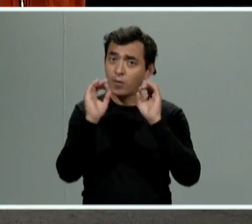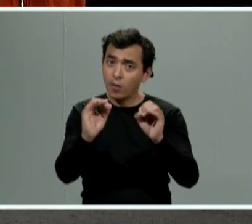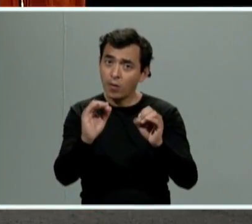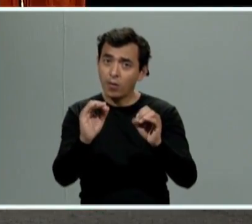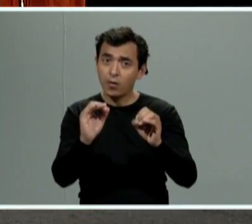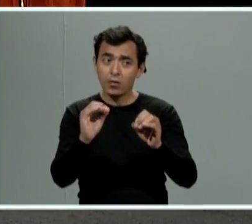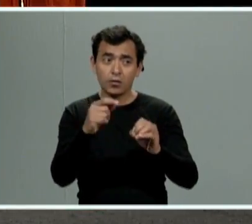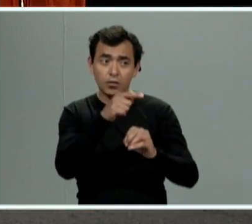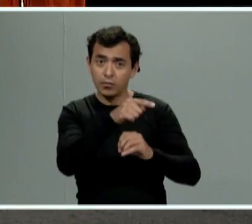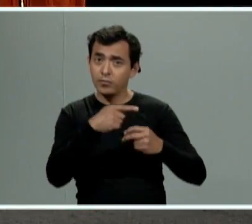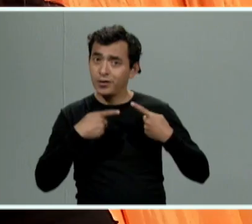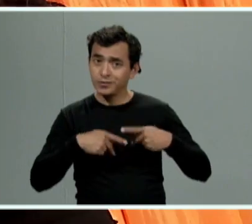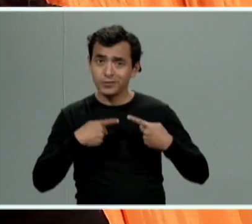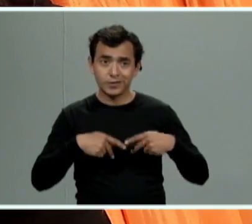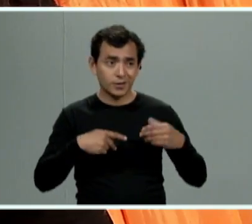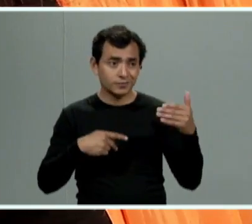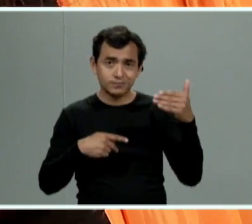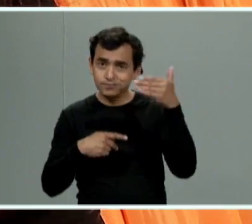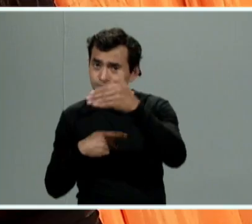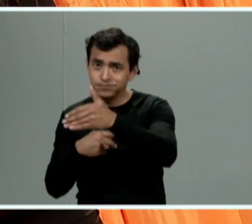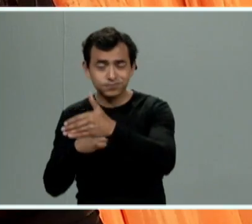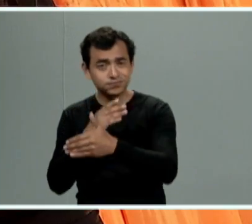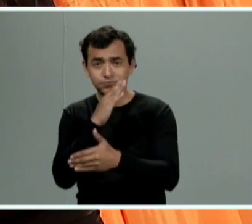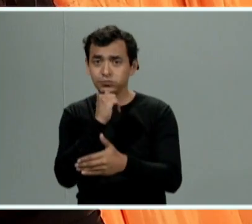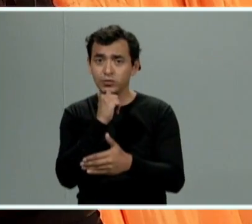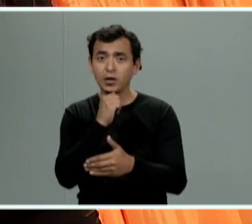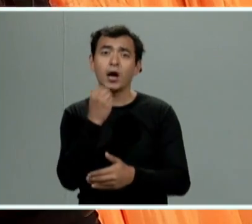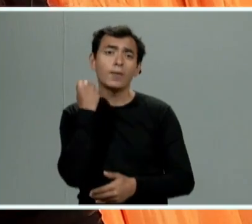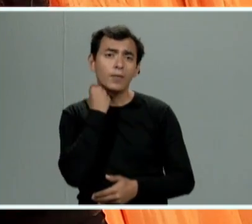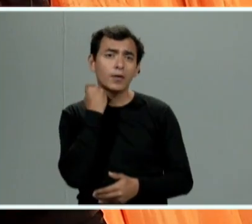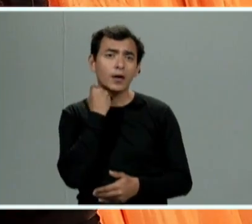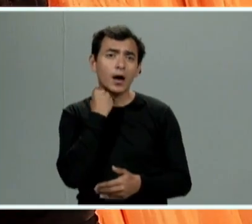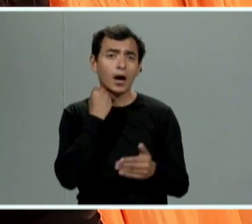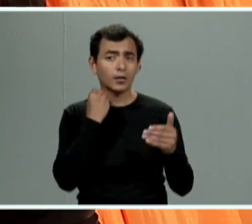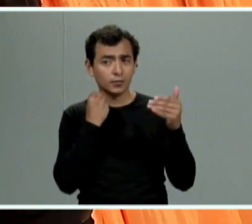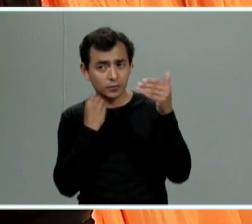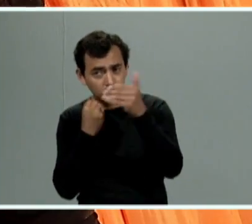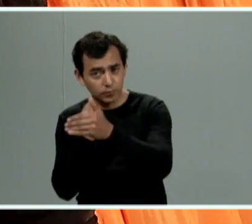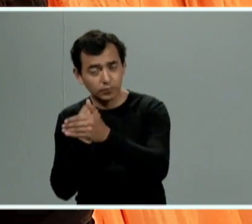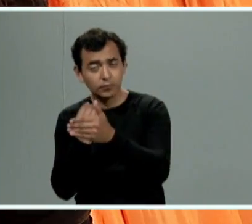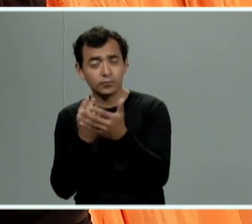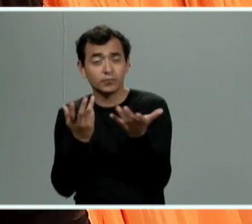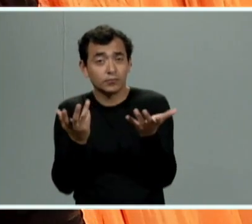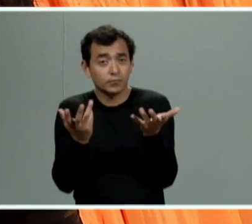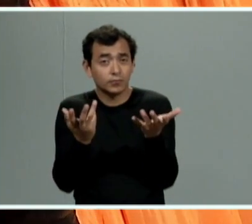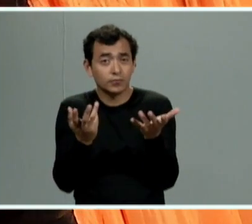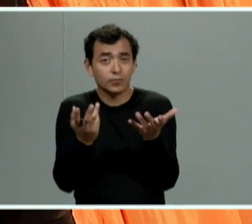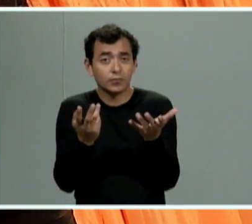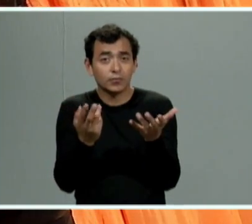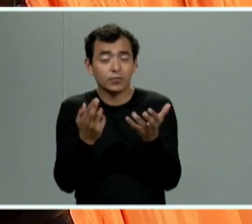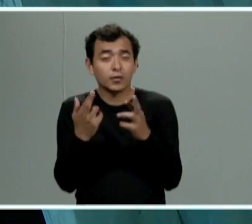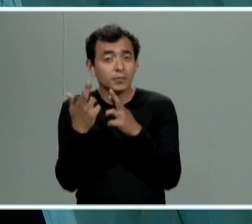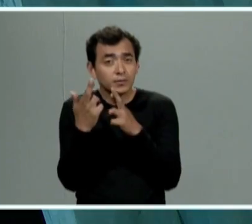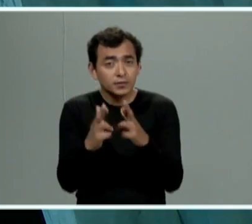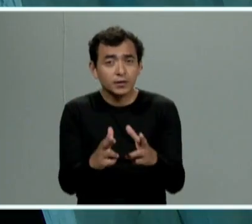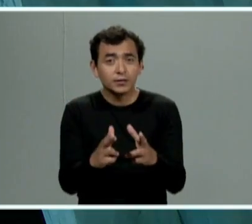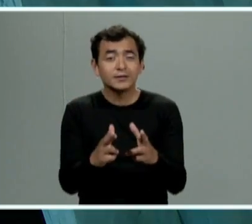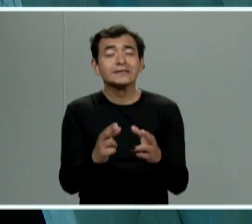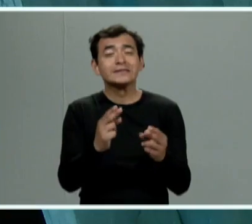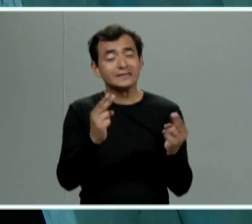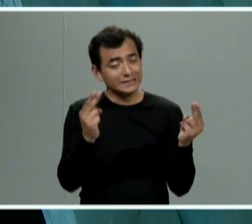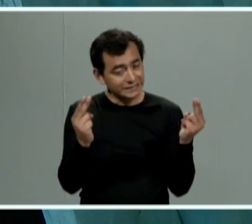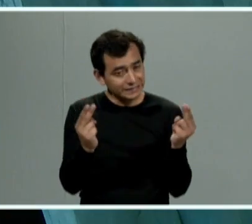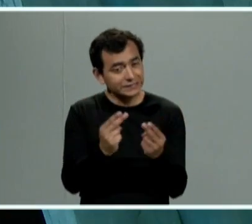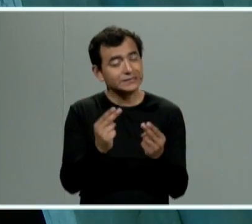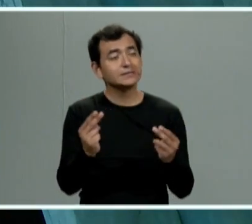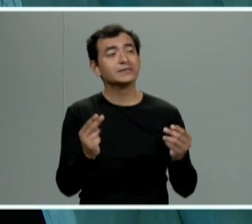víctima no puede asistir puede un representante legal tiene que ser presencial si tendría que ser presencial posiblemente